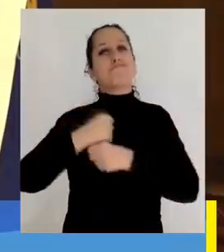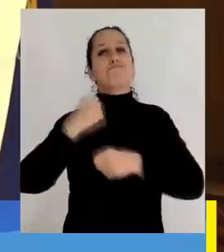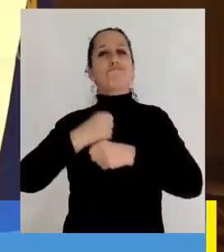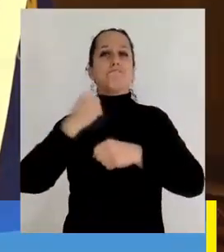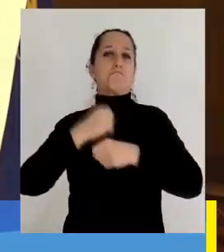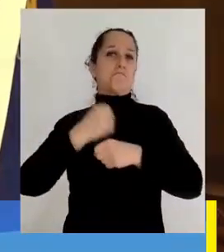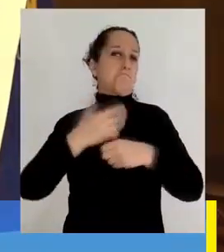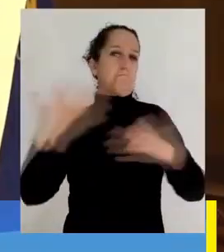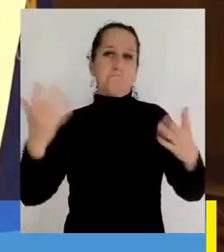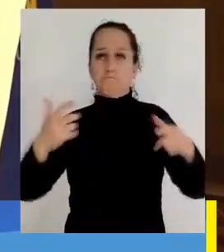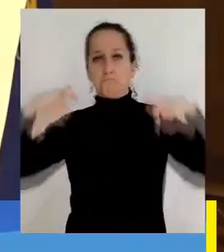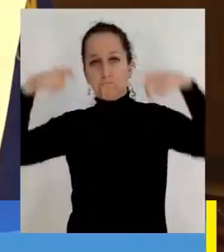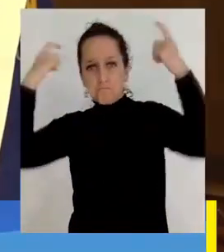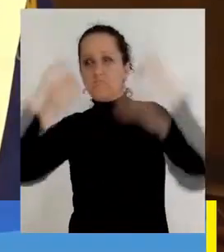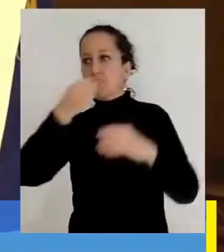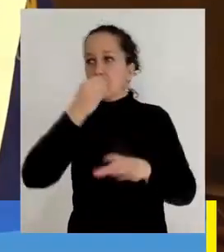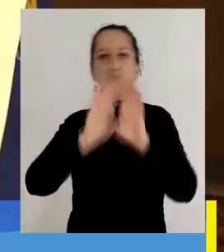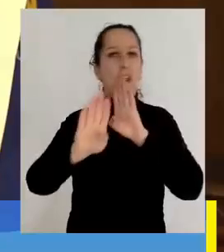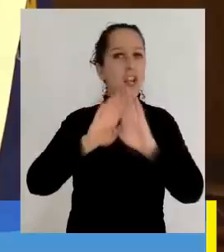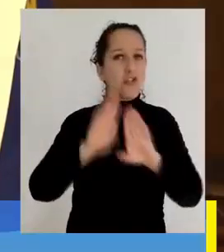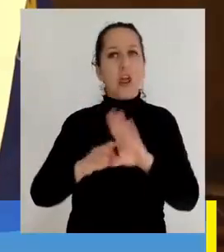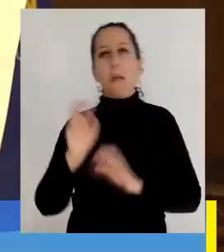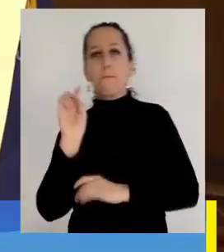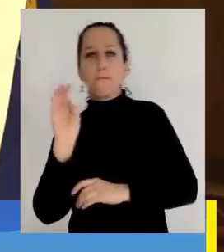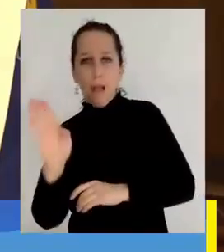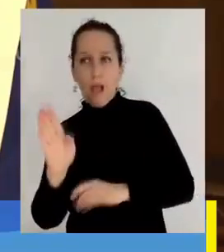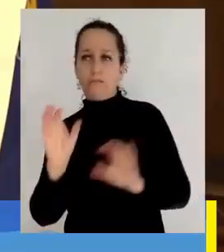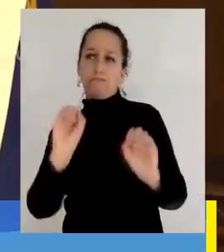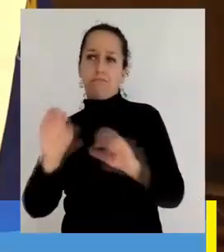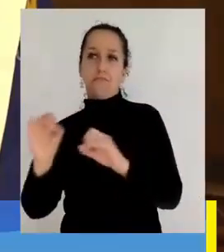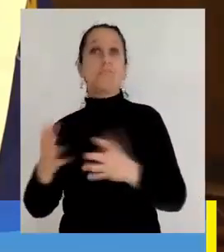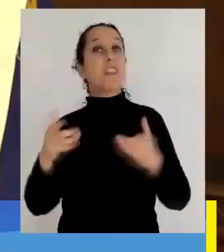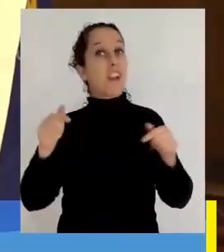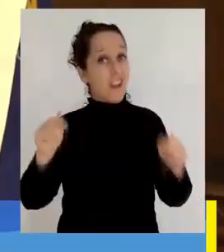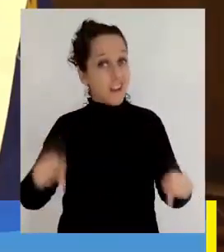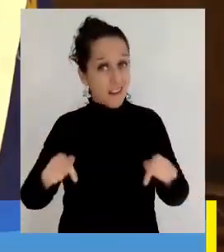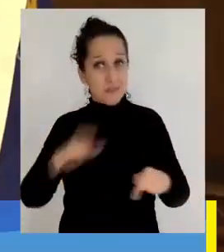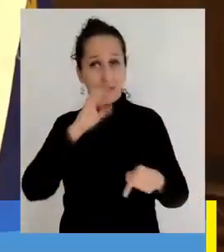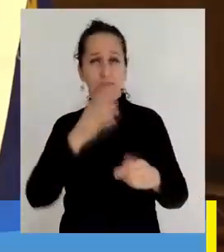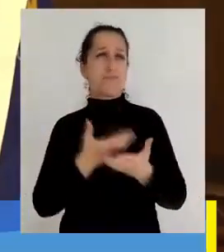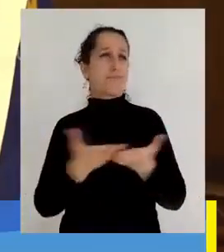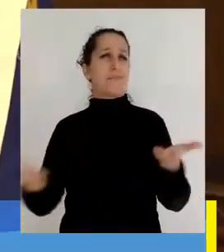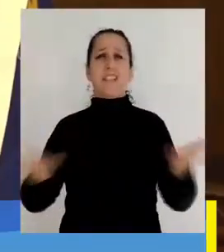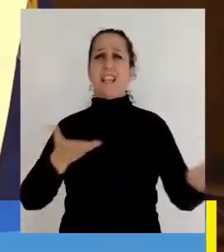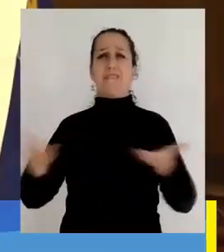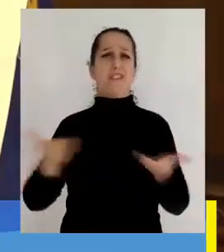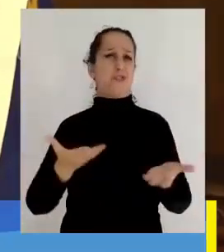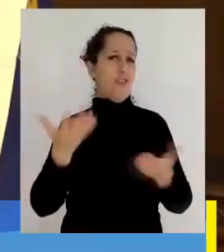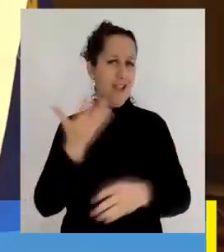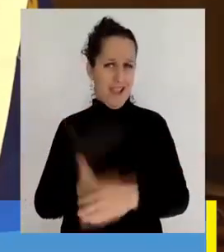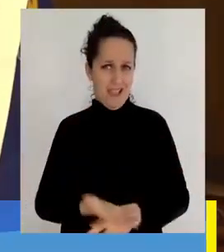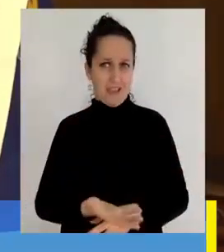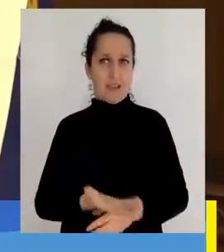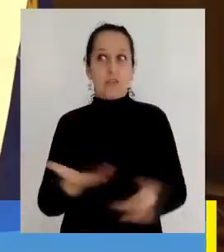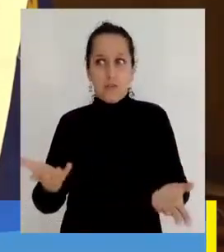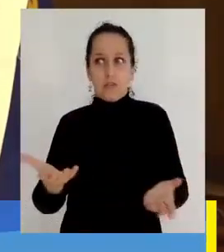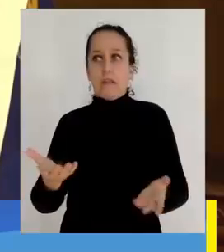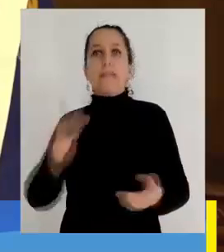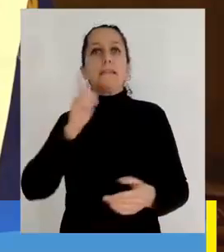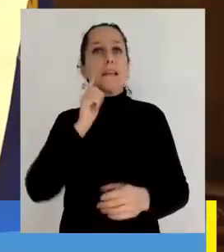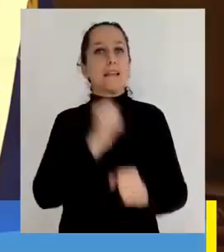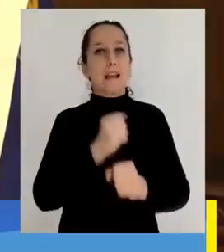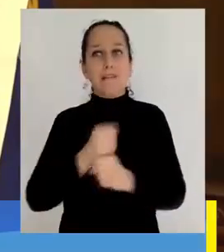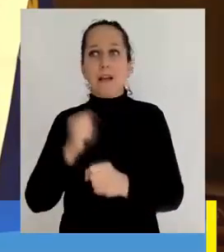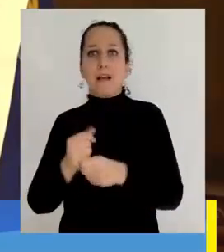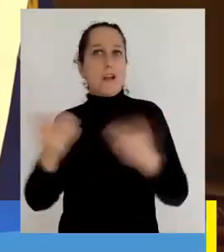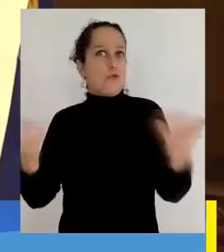el oficio de poder trabajar en restaurantes, en pubs, porque somos una ciudad prestadora de servicios y por lo tanto también tenemos que preparar,